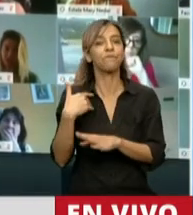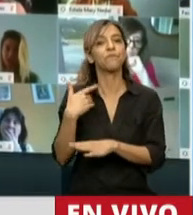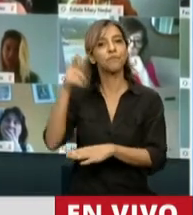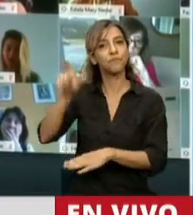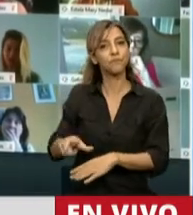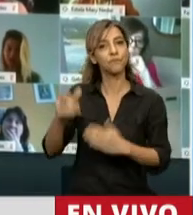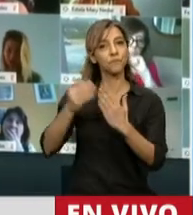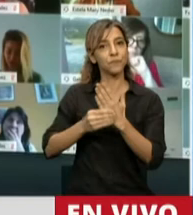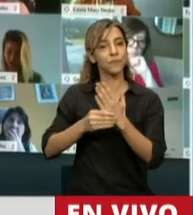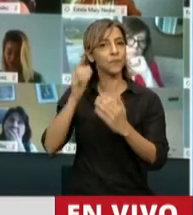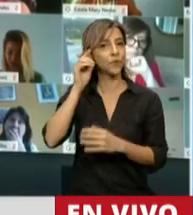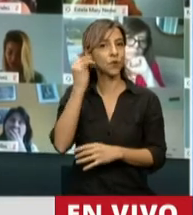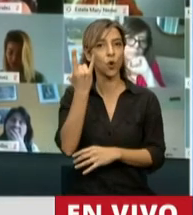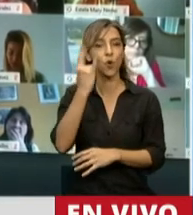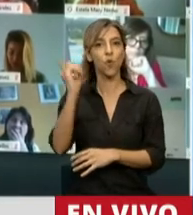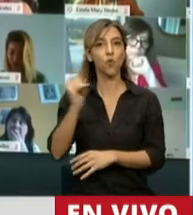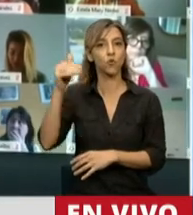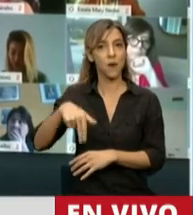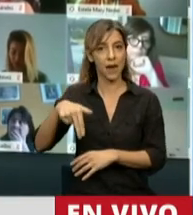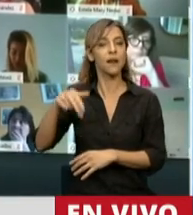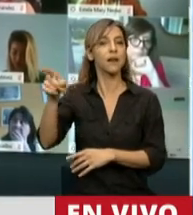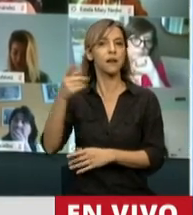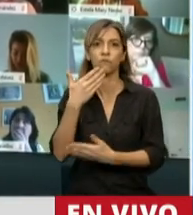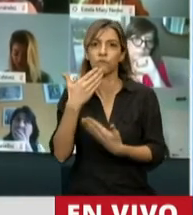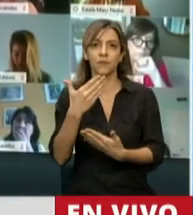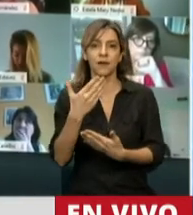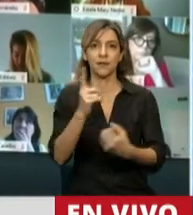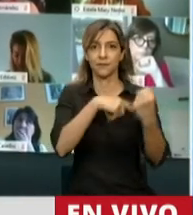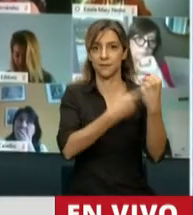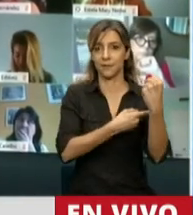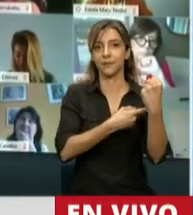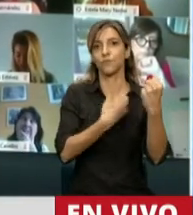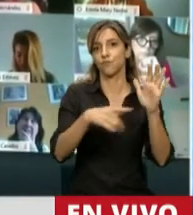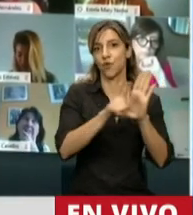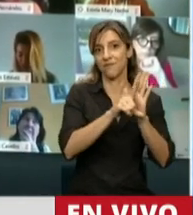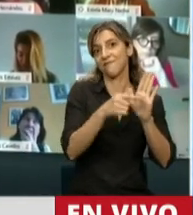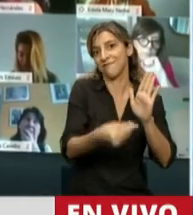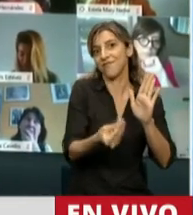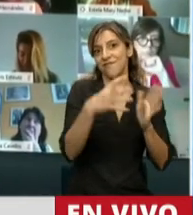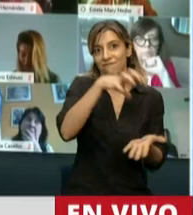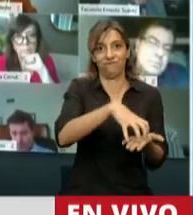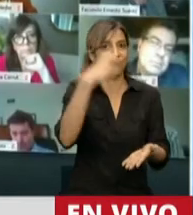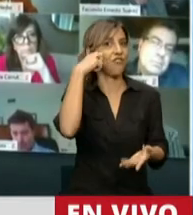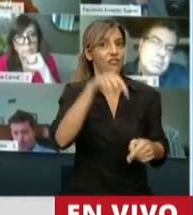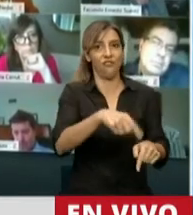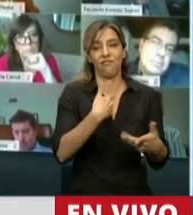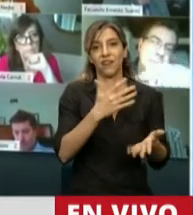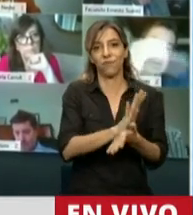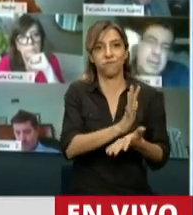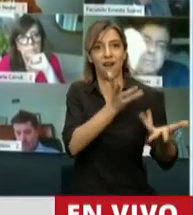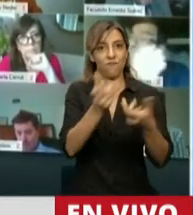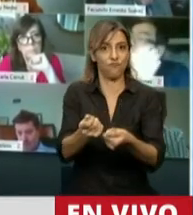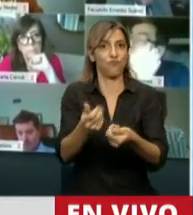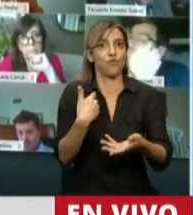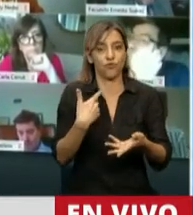agradecía al Poder Legislativo justamente este acompañamiento, que fue importante para